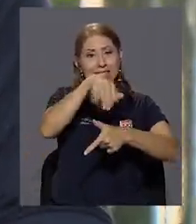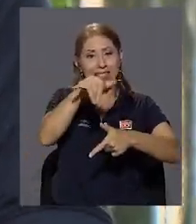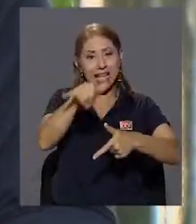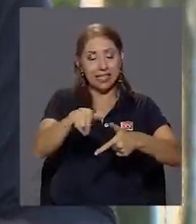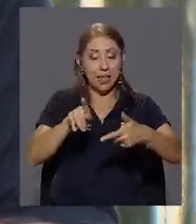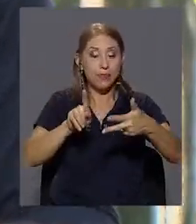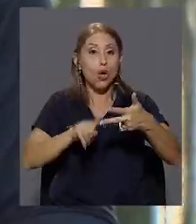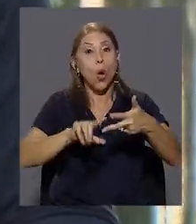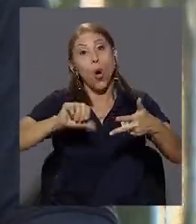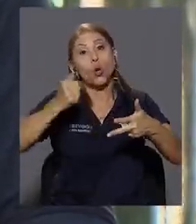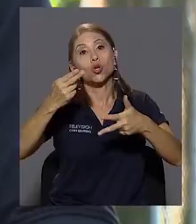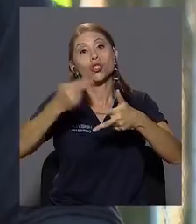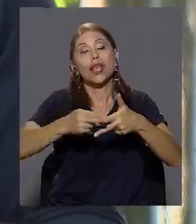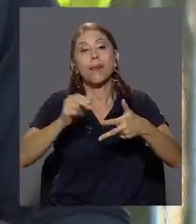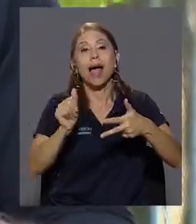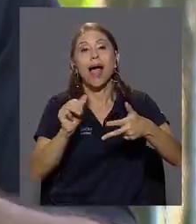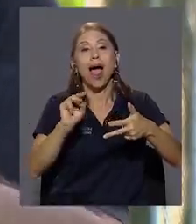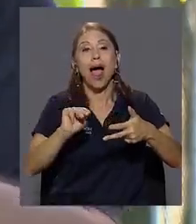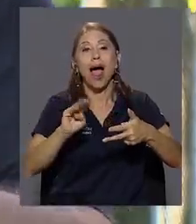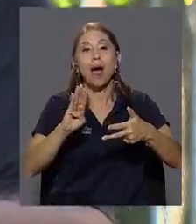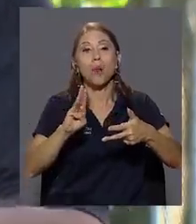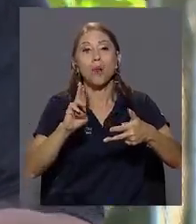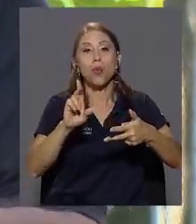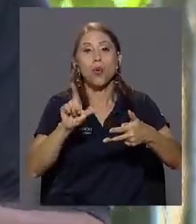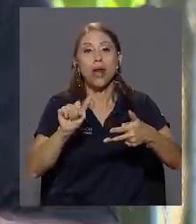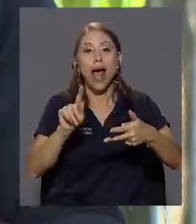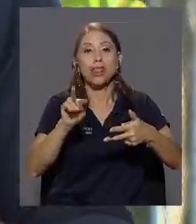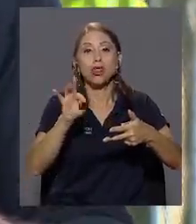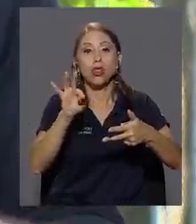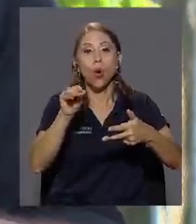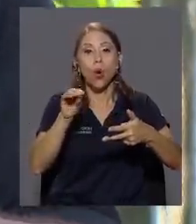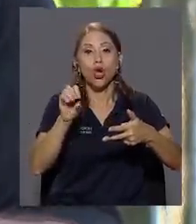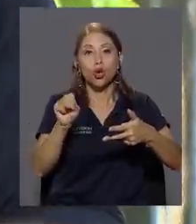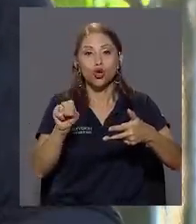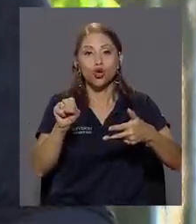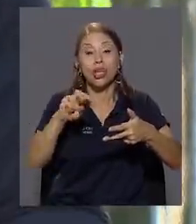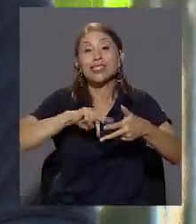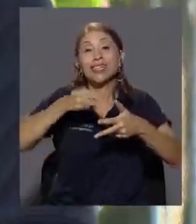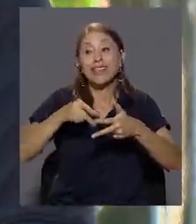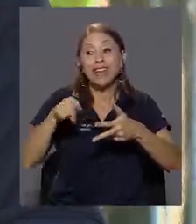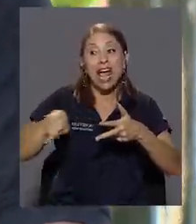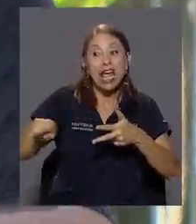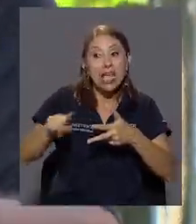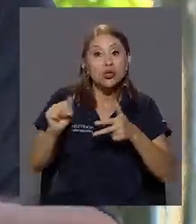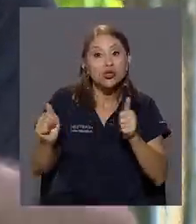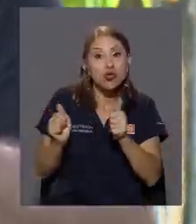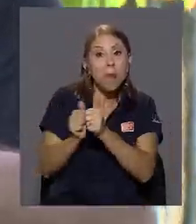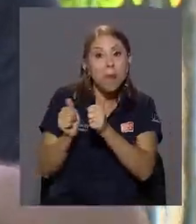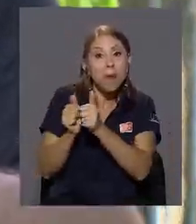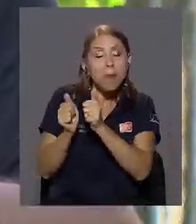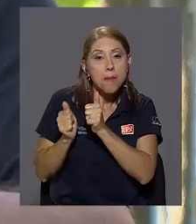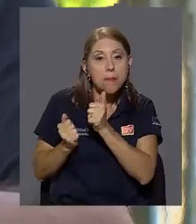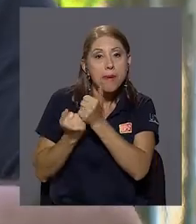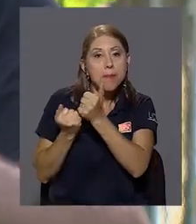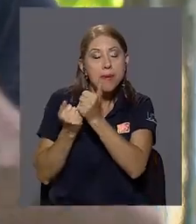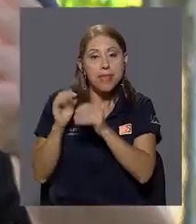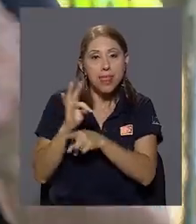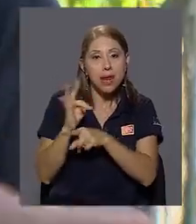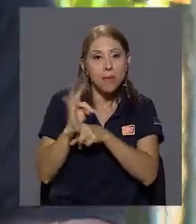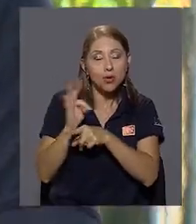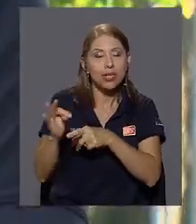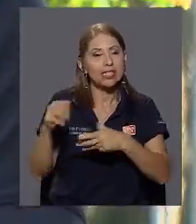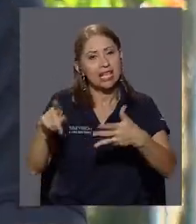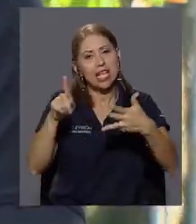que llaman ambulatorios, es decir, que llevan procesos de acompañamiento terapéuticos y demás, y por supuesto hay una gran